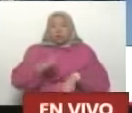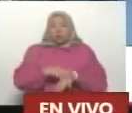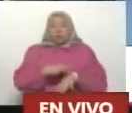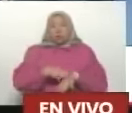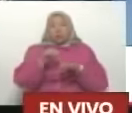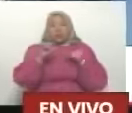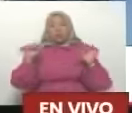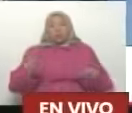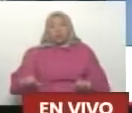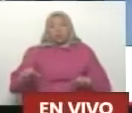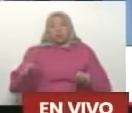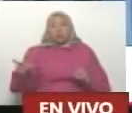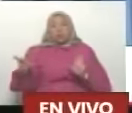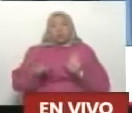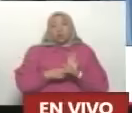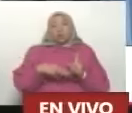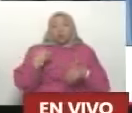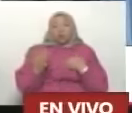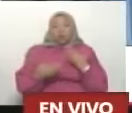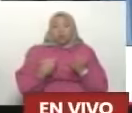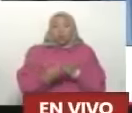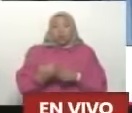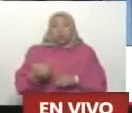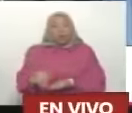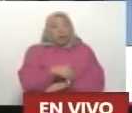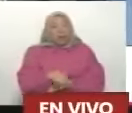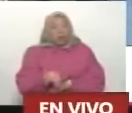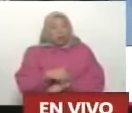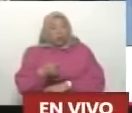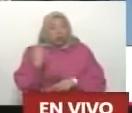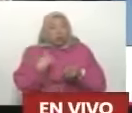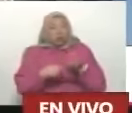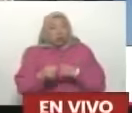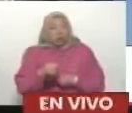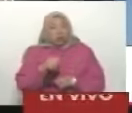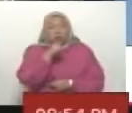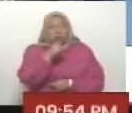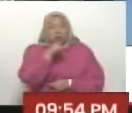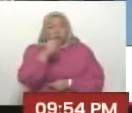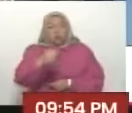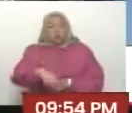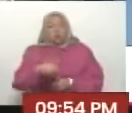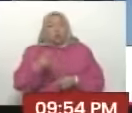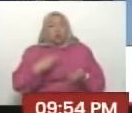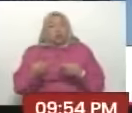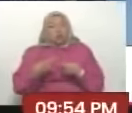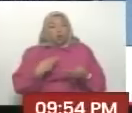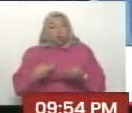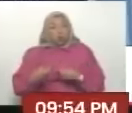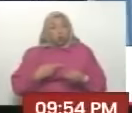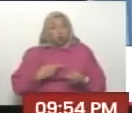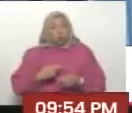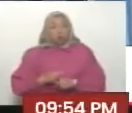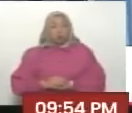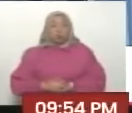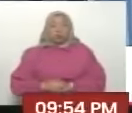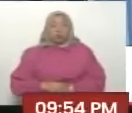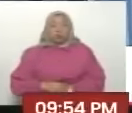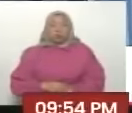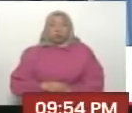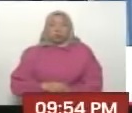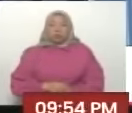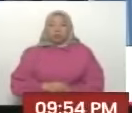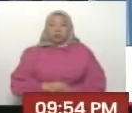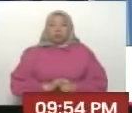sistema de redes, calles, medios y paredes, combinaditos. Las redes,